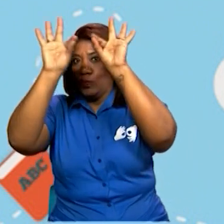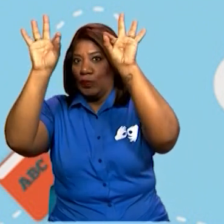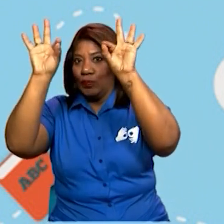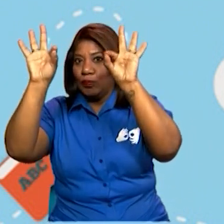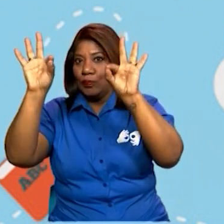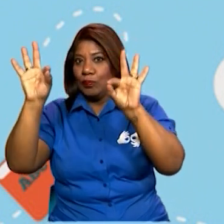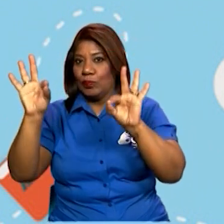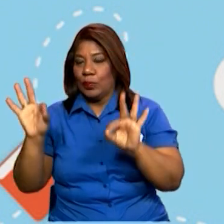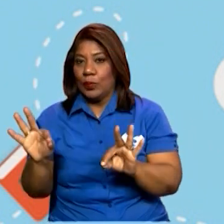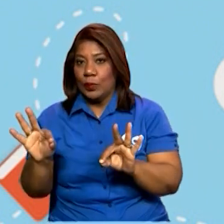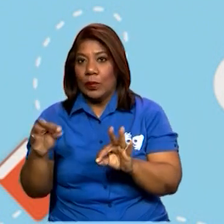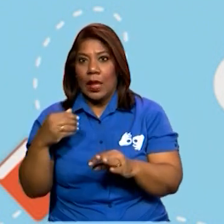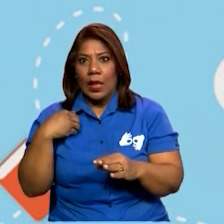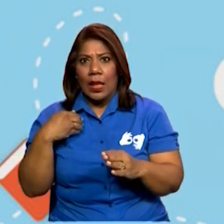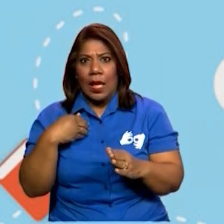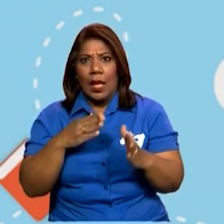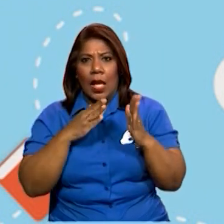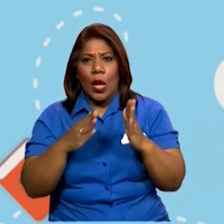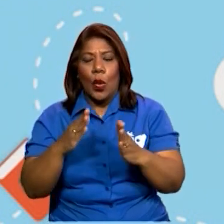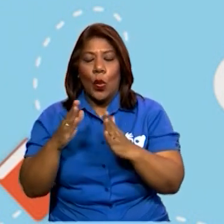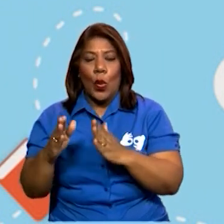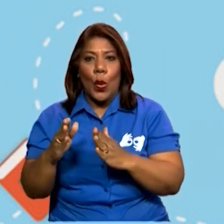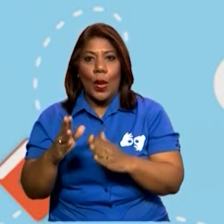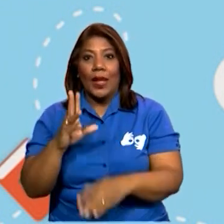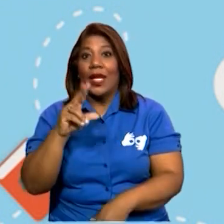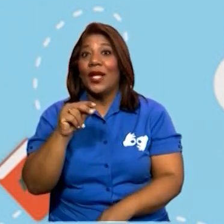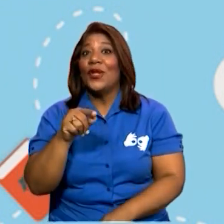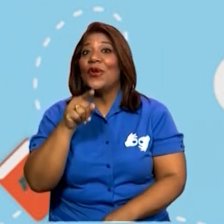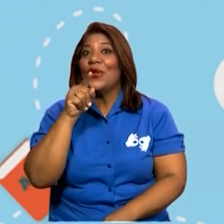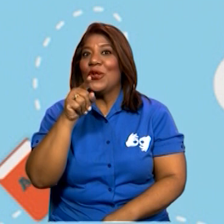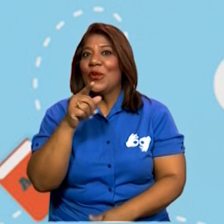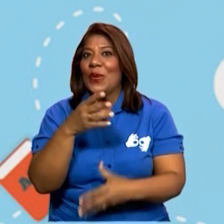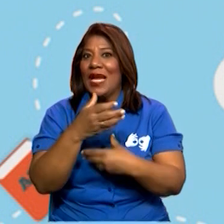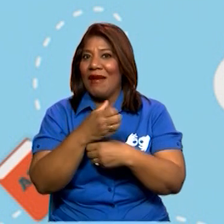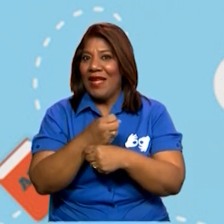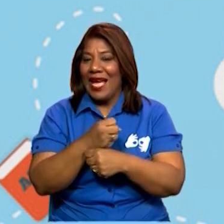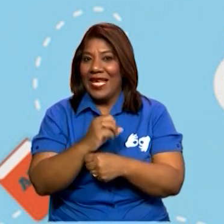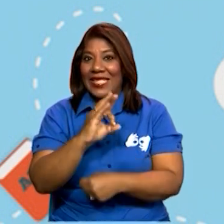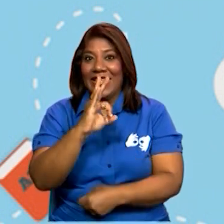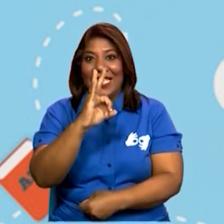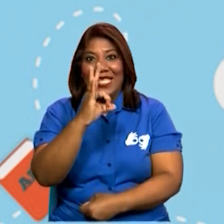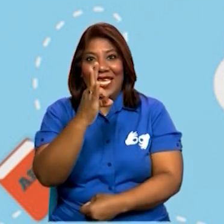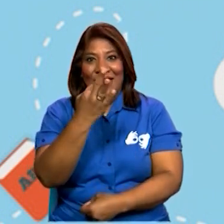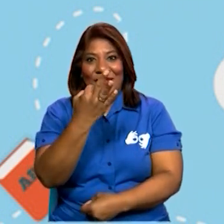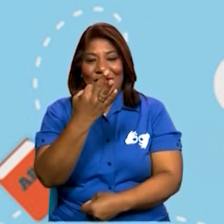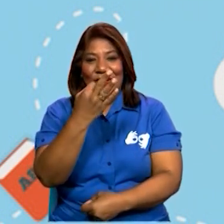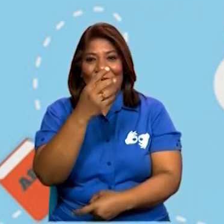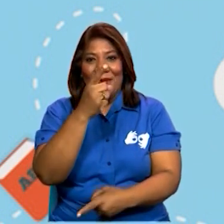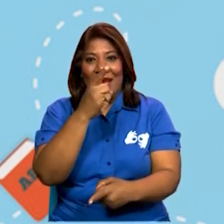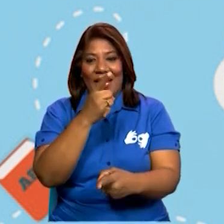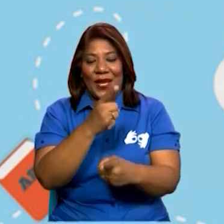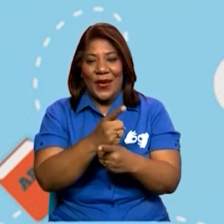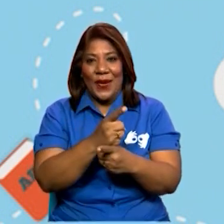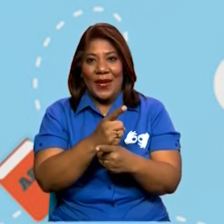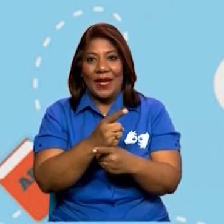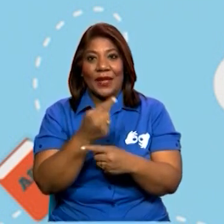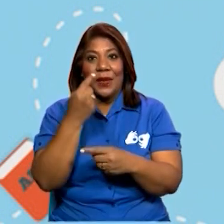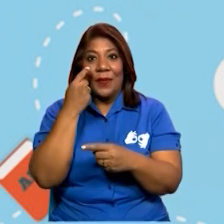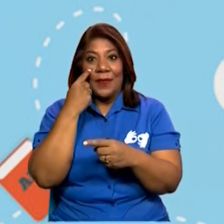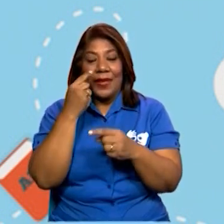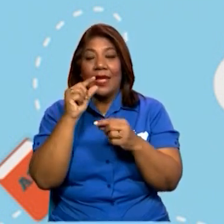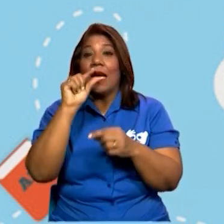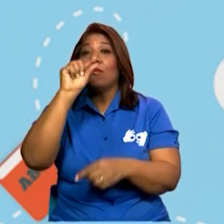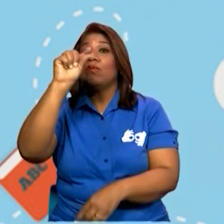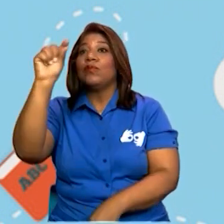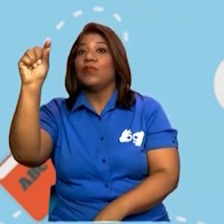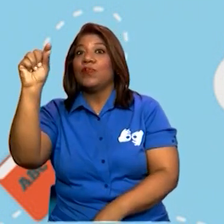correcto. Vamos a armarla según las partes en las que corresponde. Ya tenemos el bosquejo, así que solo tenemos que